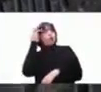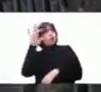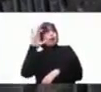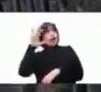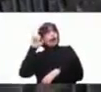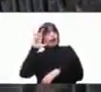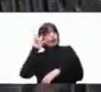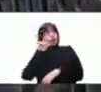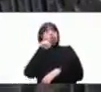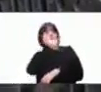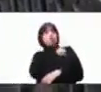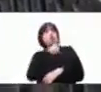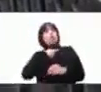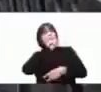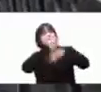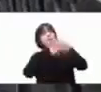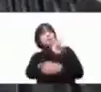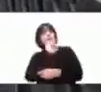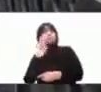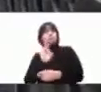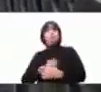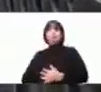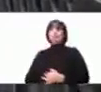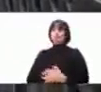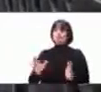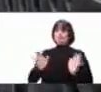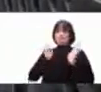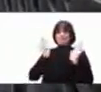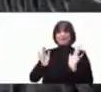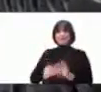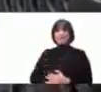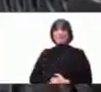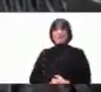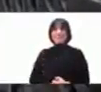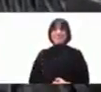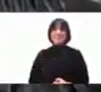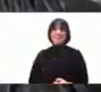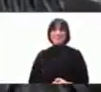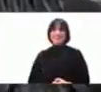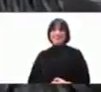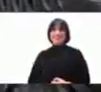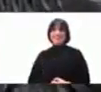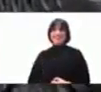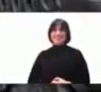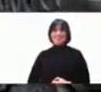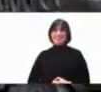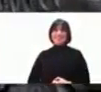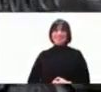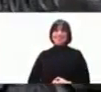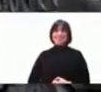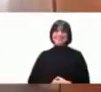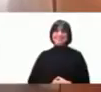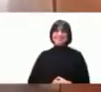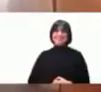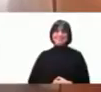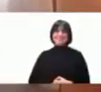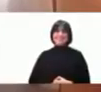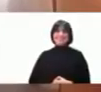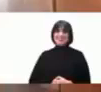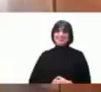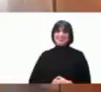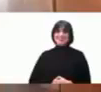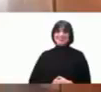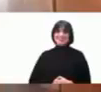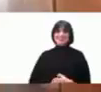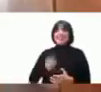Carlos, te me presentas tal día. Pues encantado. Y de ahí empezó su carrera. Fue,